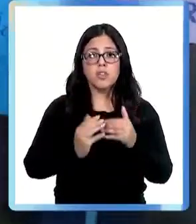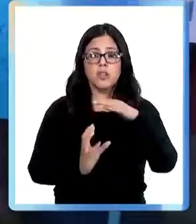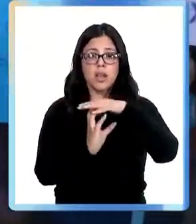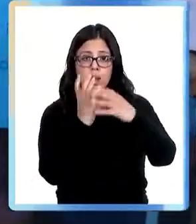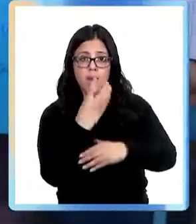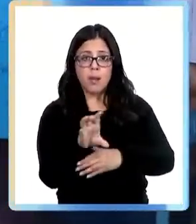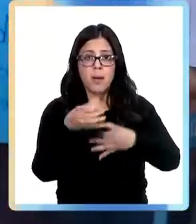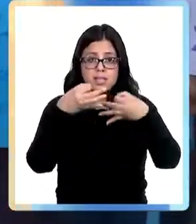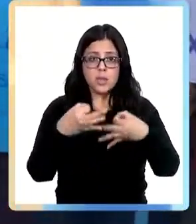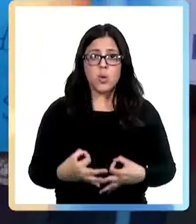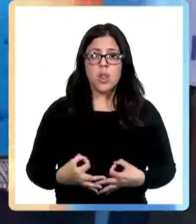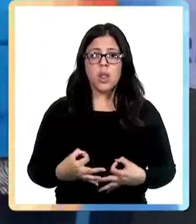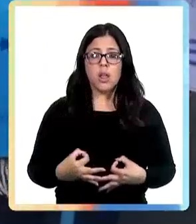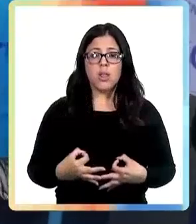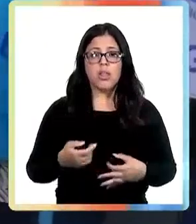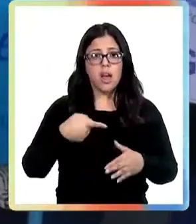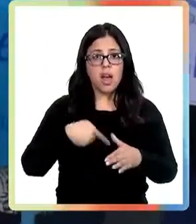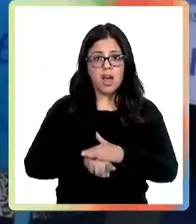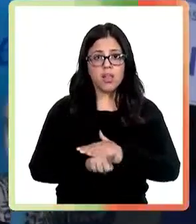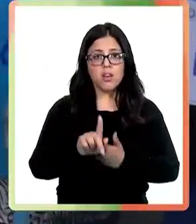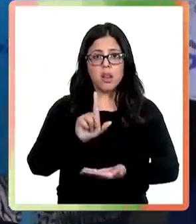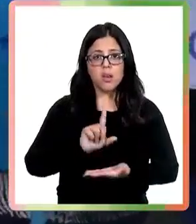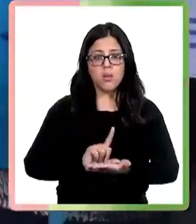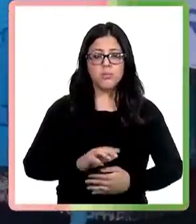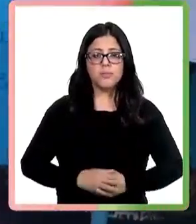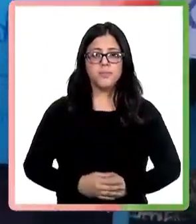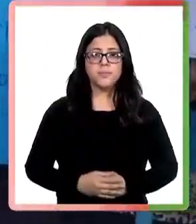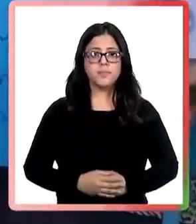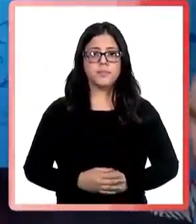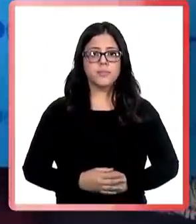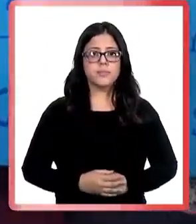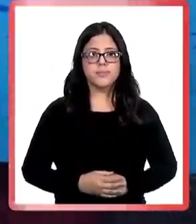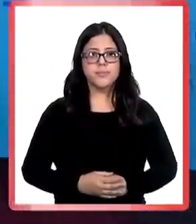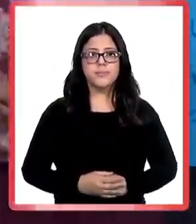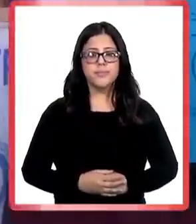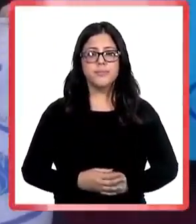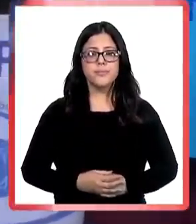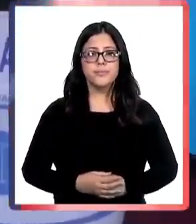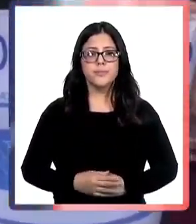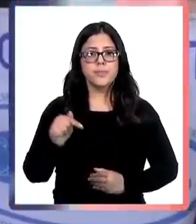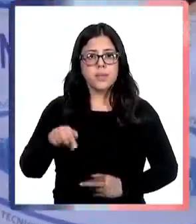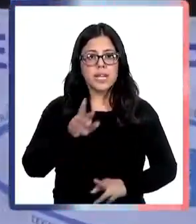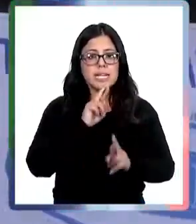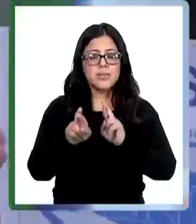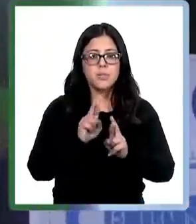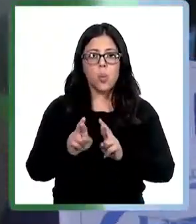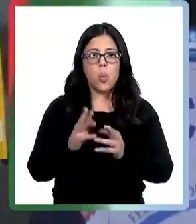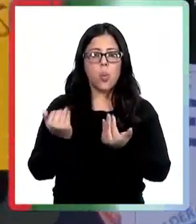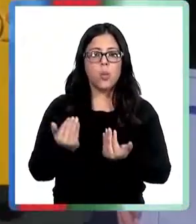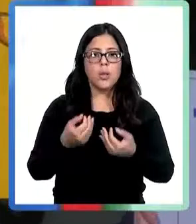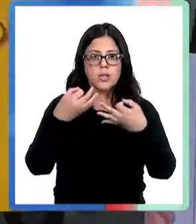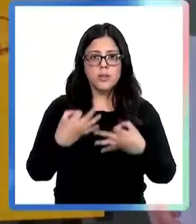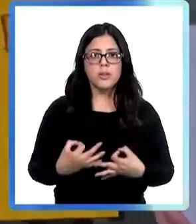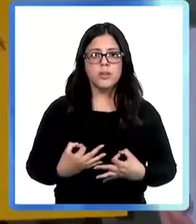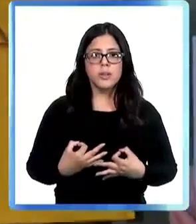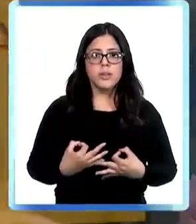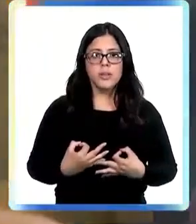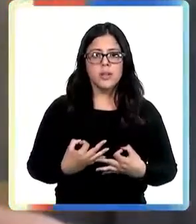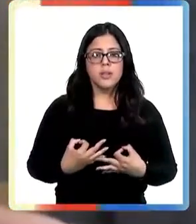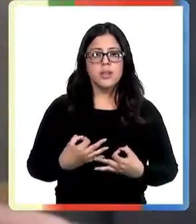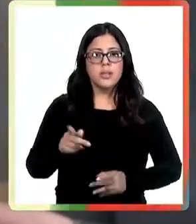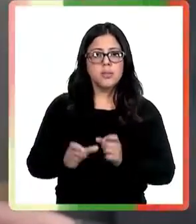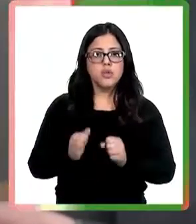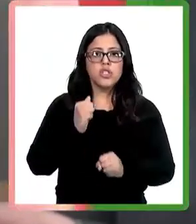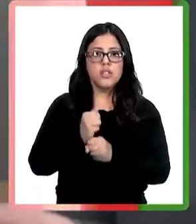cámaras de seguridad al interior de este establecimiento. Pudimos dar respuesta digamos a esta necesidad muy sentida de los